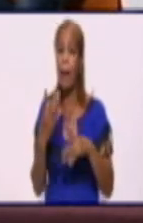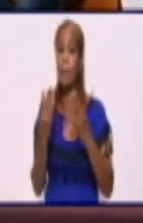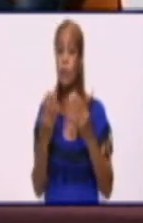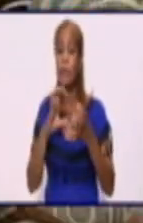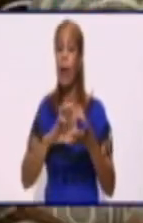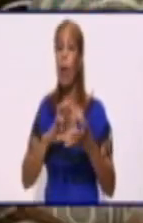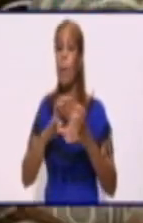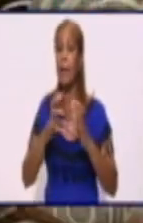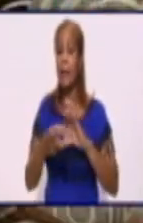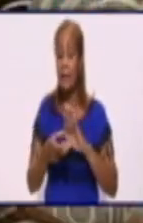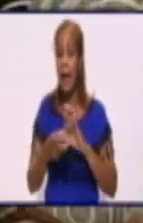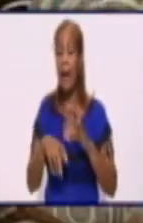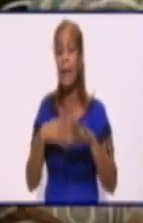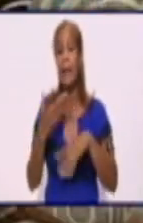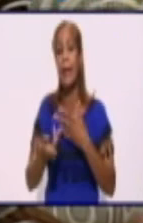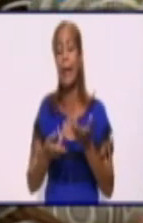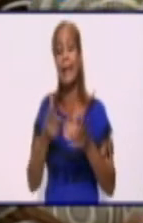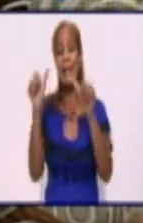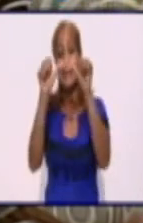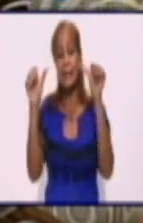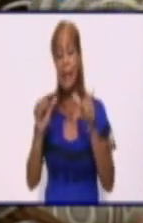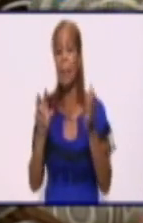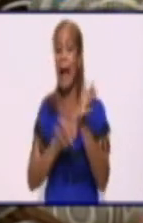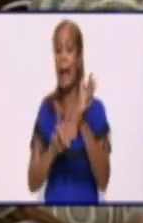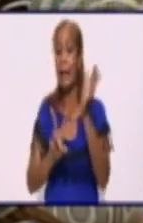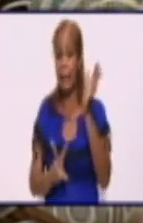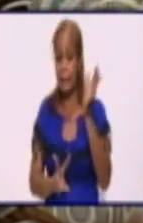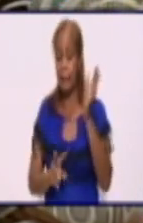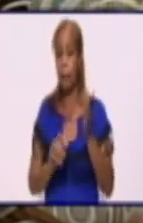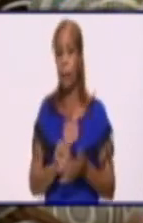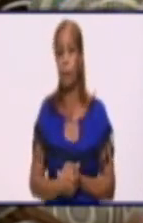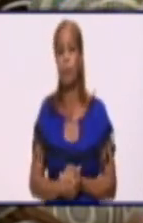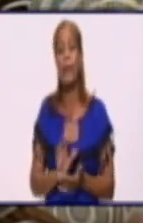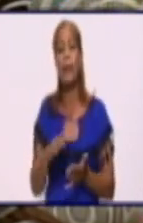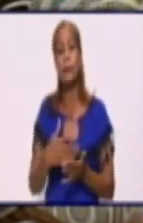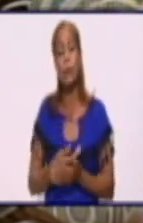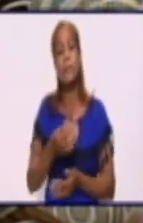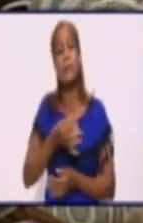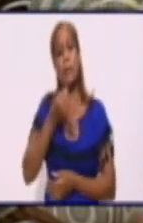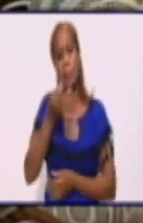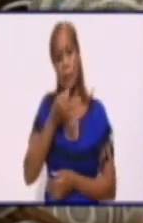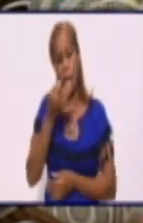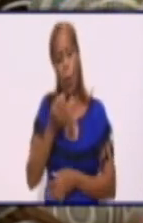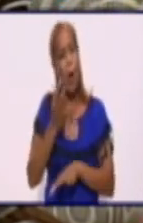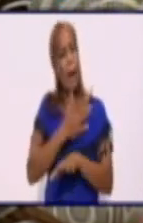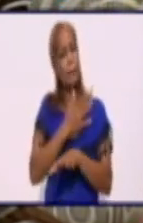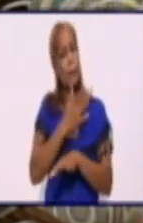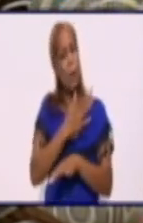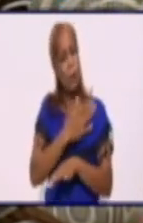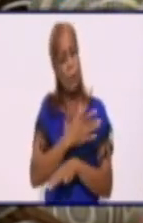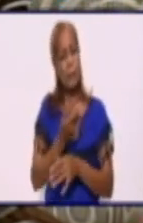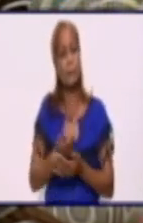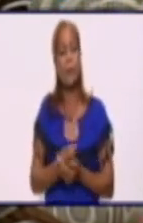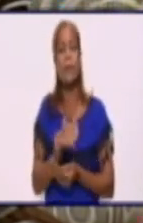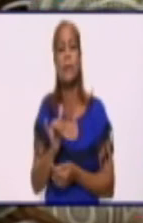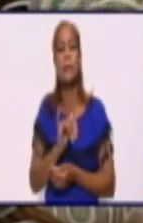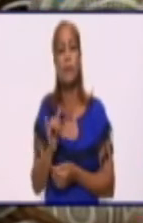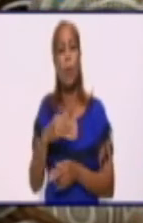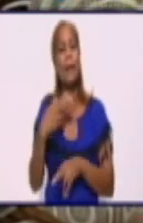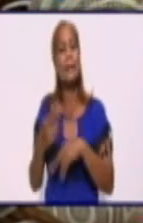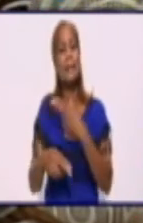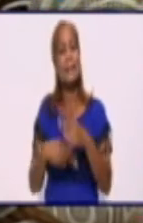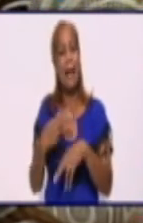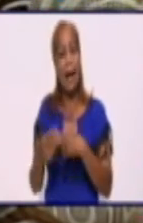mantenerse en las condiciones previstas que se explicaron anteriormente se realizará